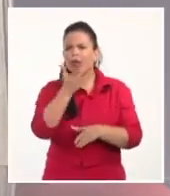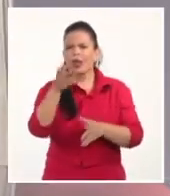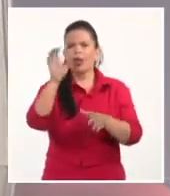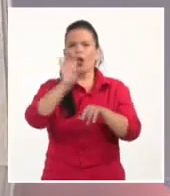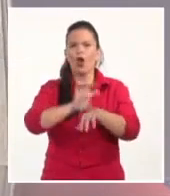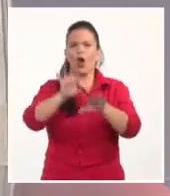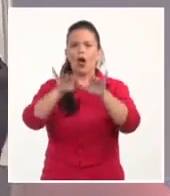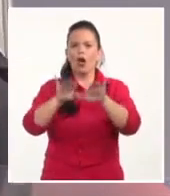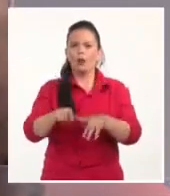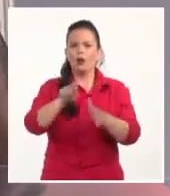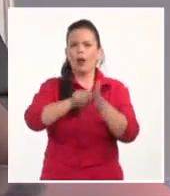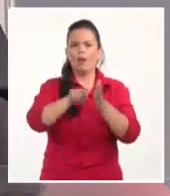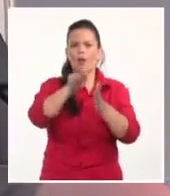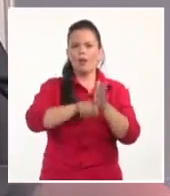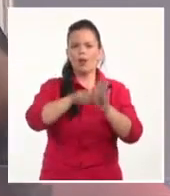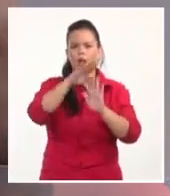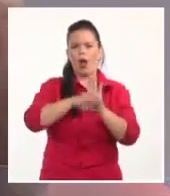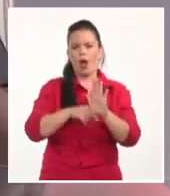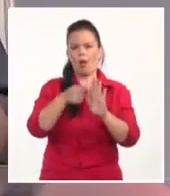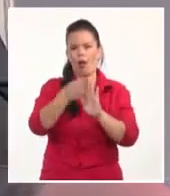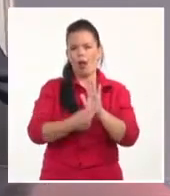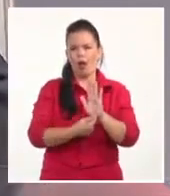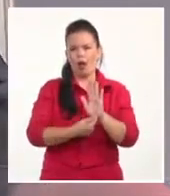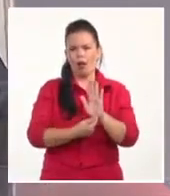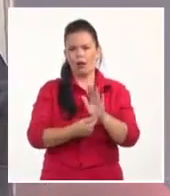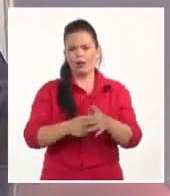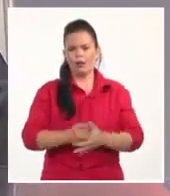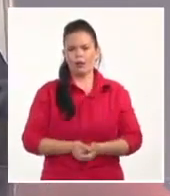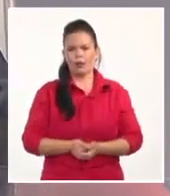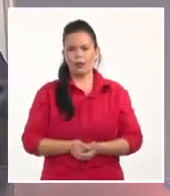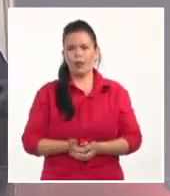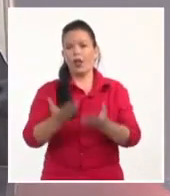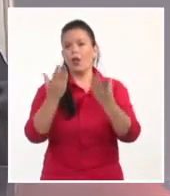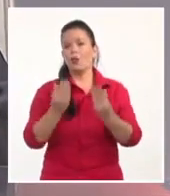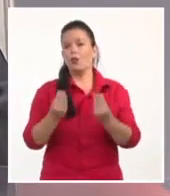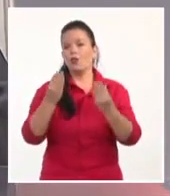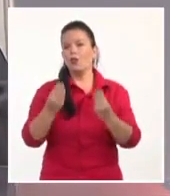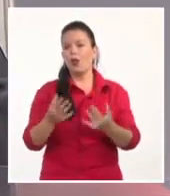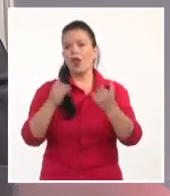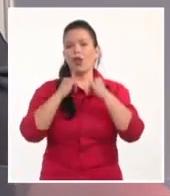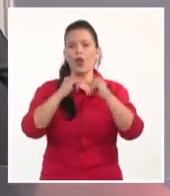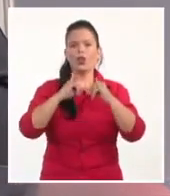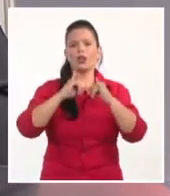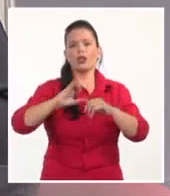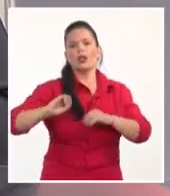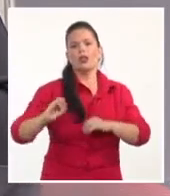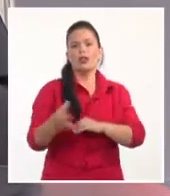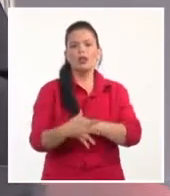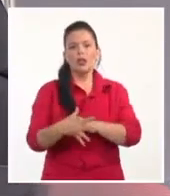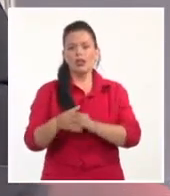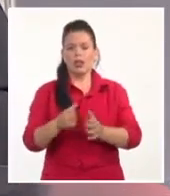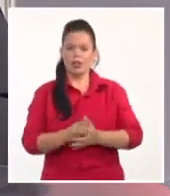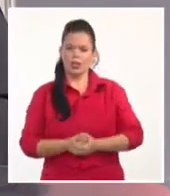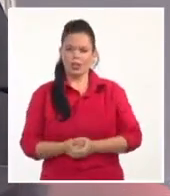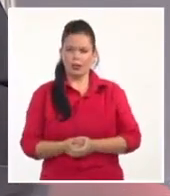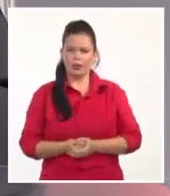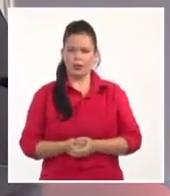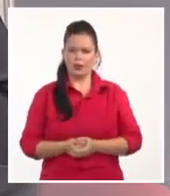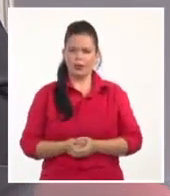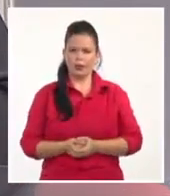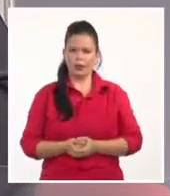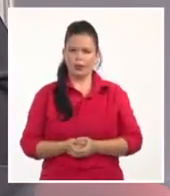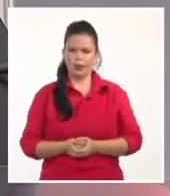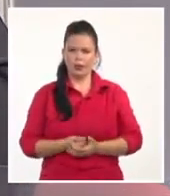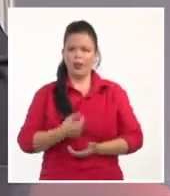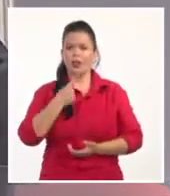sido el día donde hemos visto más fake news desde que empezó esta campaña atroz. y es en particular